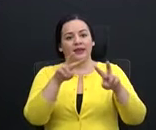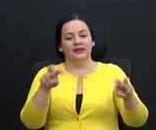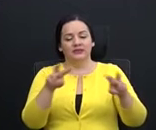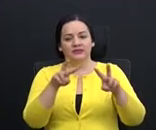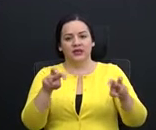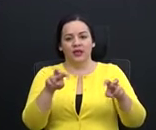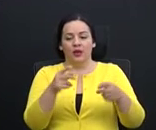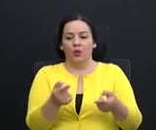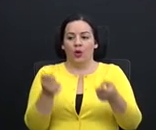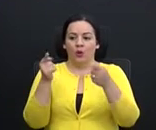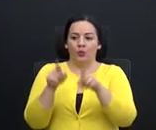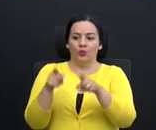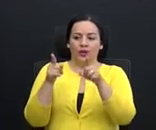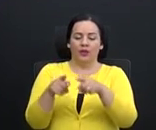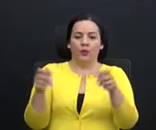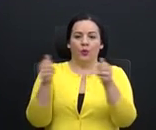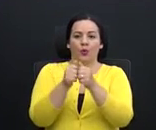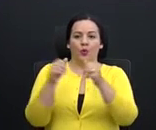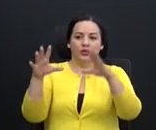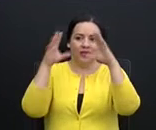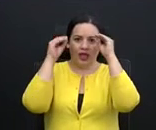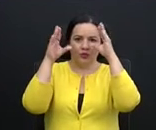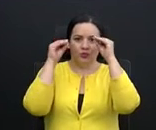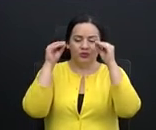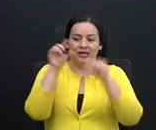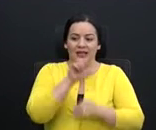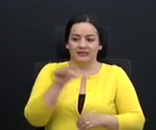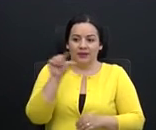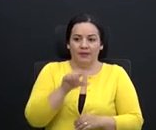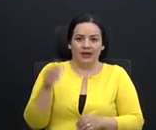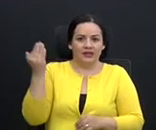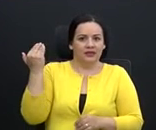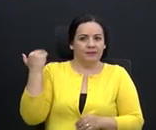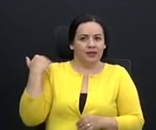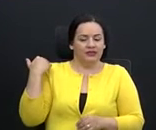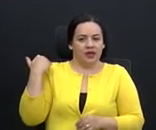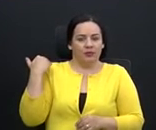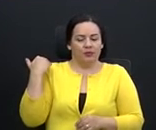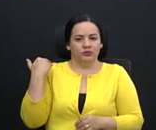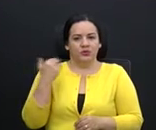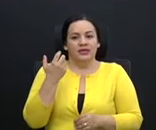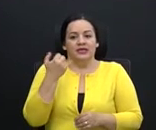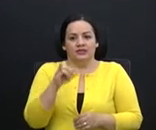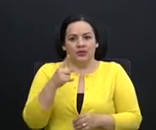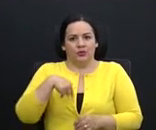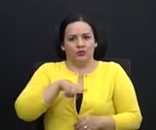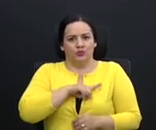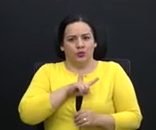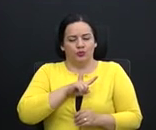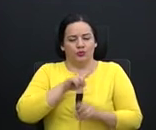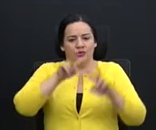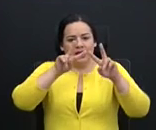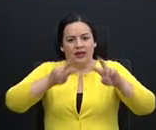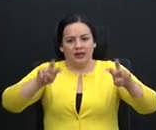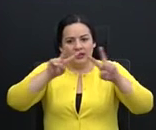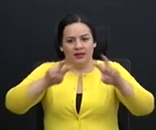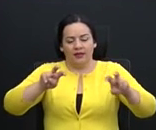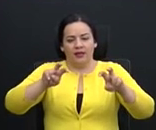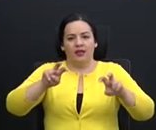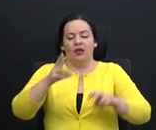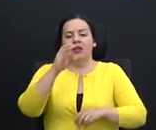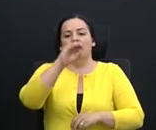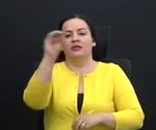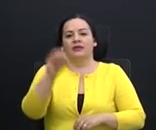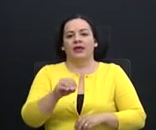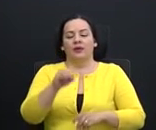lo que ha ocurrido con los datos en estas semanas que recién pasamos, si uno se va a analizar, por ejemplo, lo que es la tasa de contagio, se da